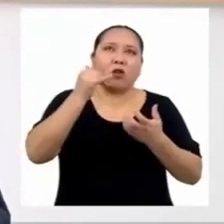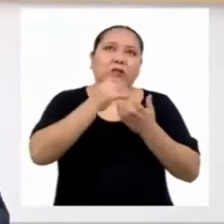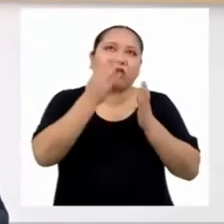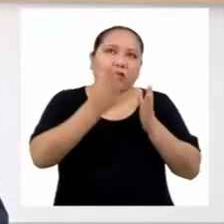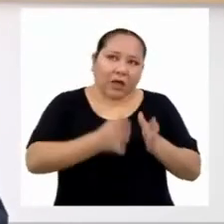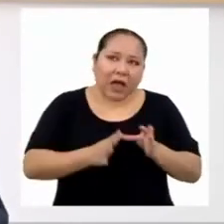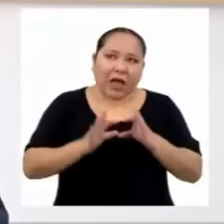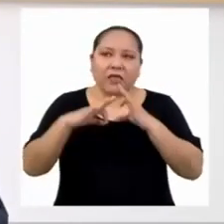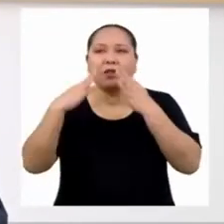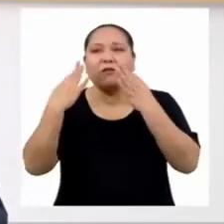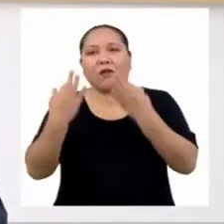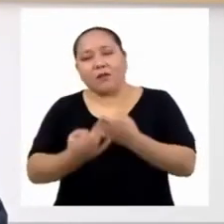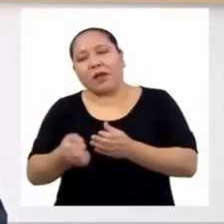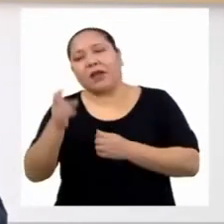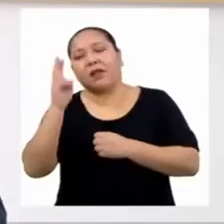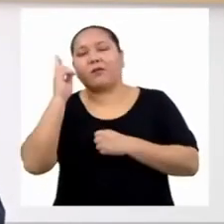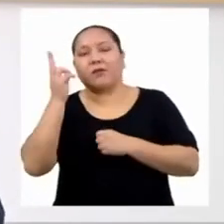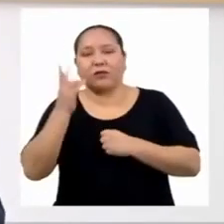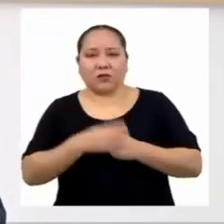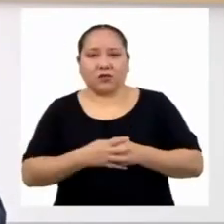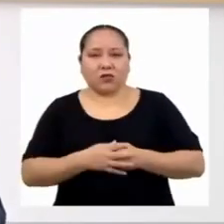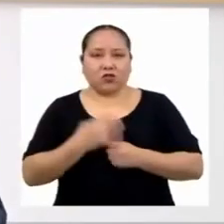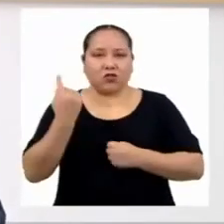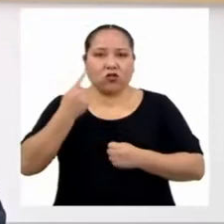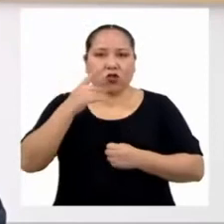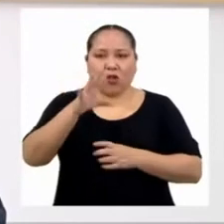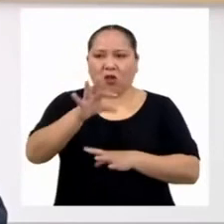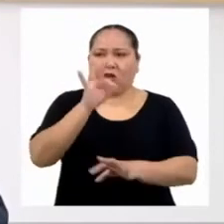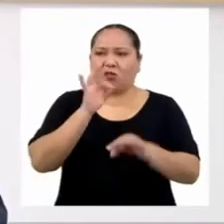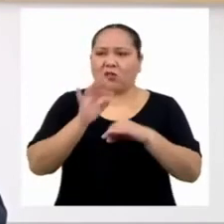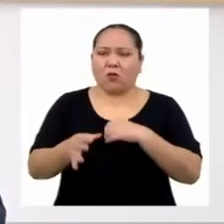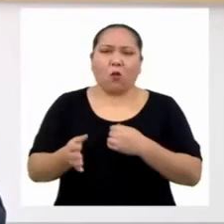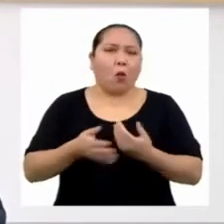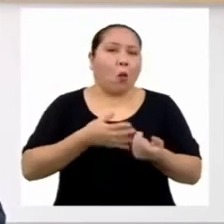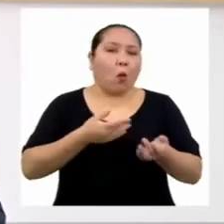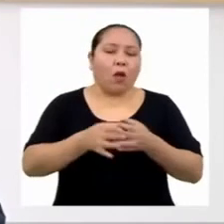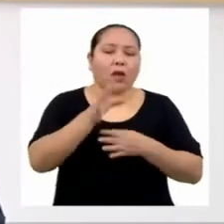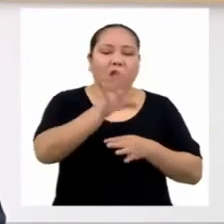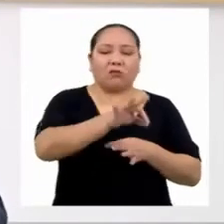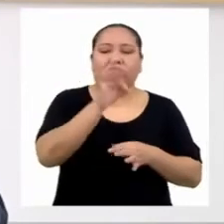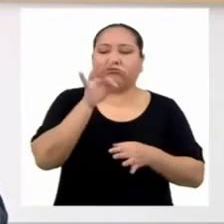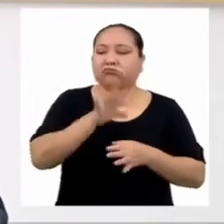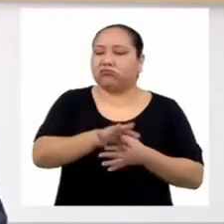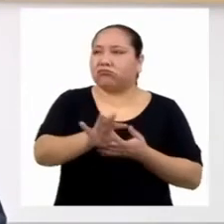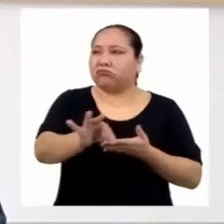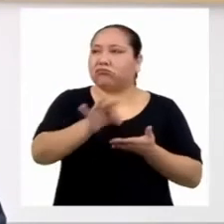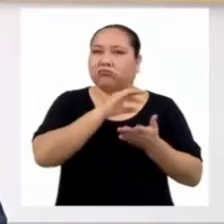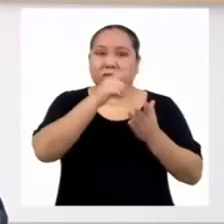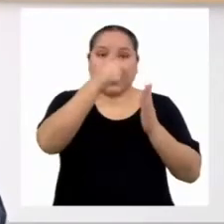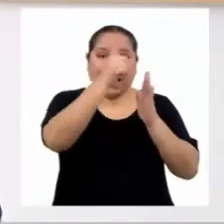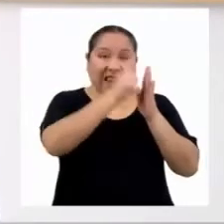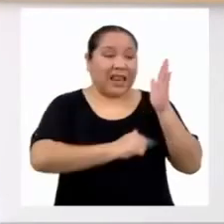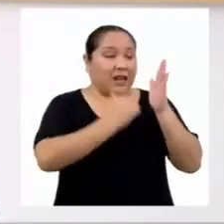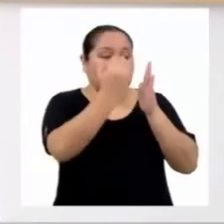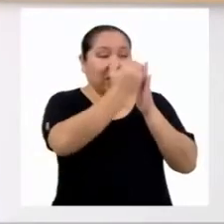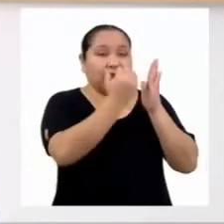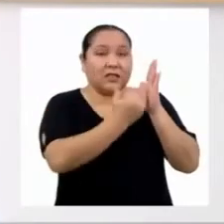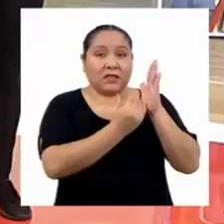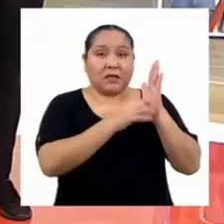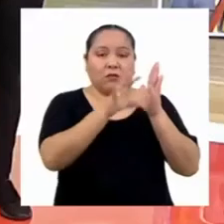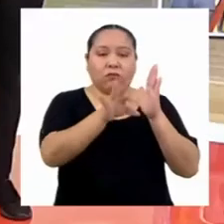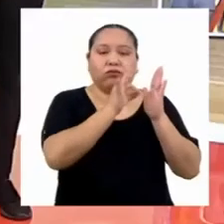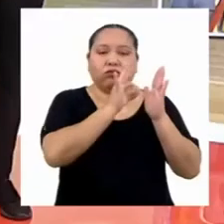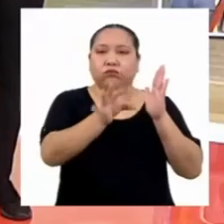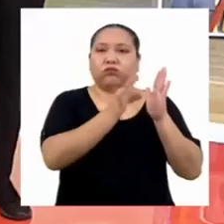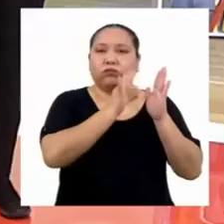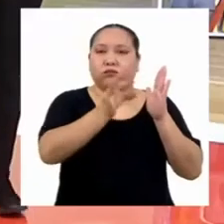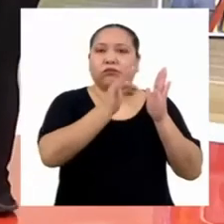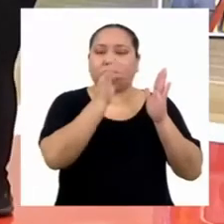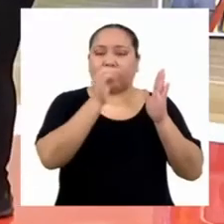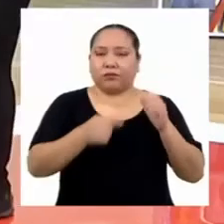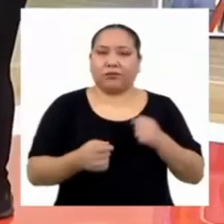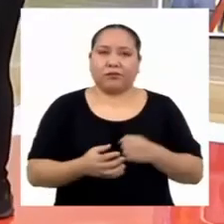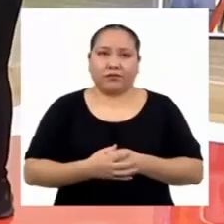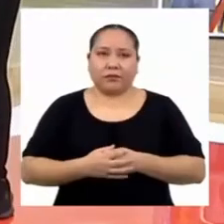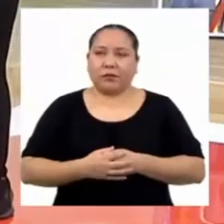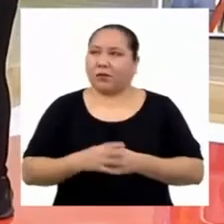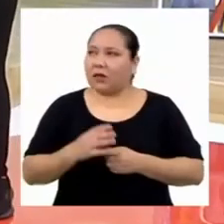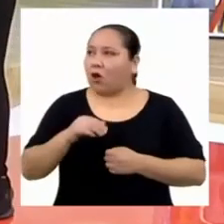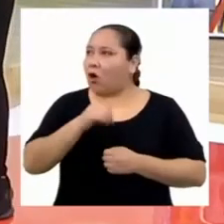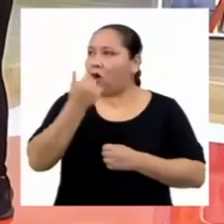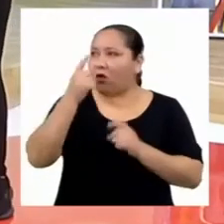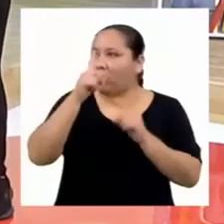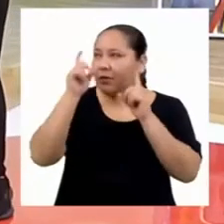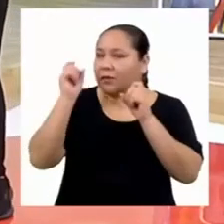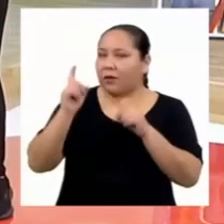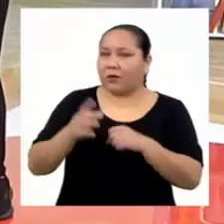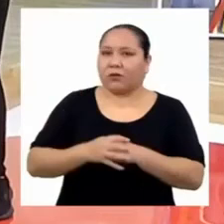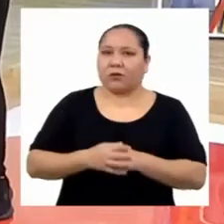docentes. Solo tenemos que seleccionar al azar de la lista total en cada grupo o estrato. Tenemos una consulta